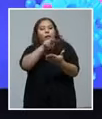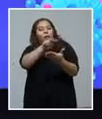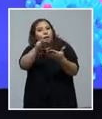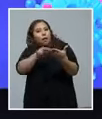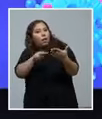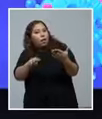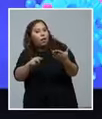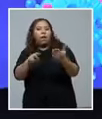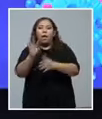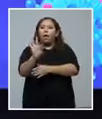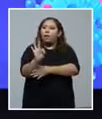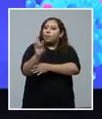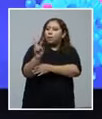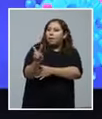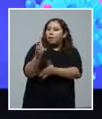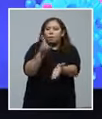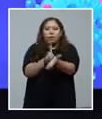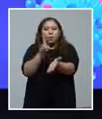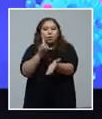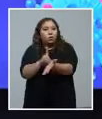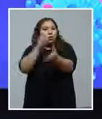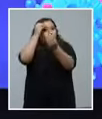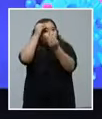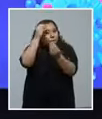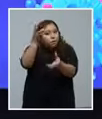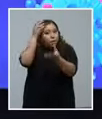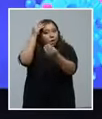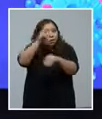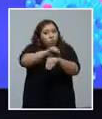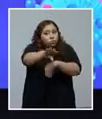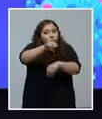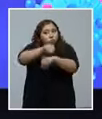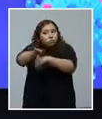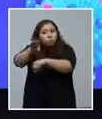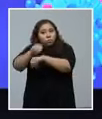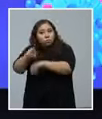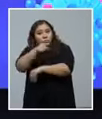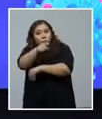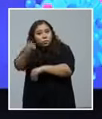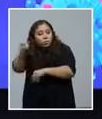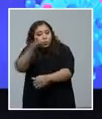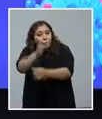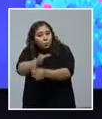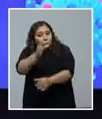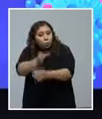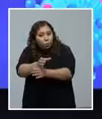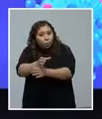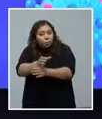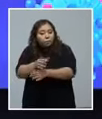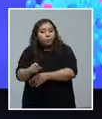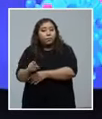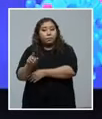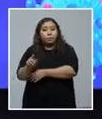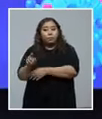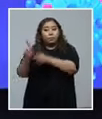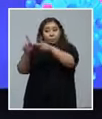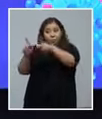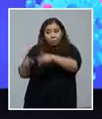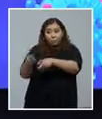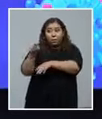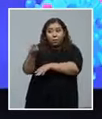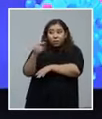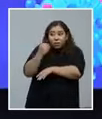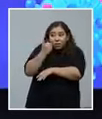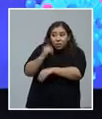muchos profesionales de la medicina, colegas médicos que han dicho qué es lo que hay que hacer. No hay que discriminar. Hay que tener un distanciamiento